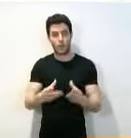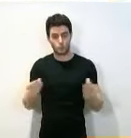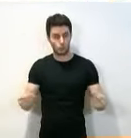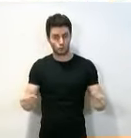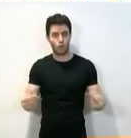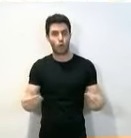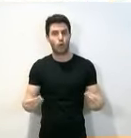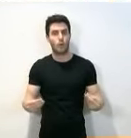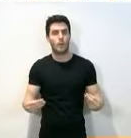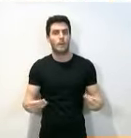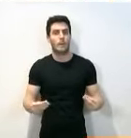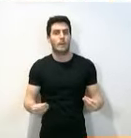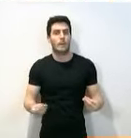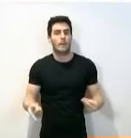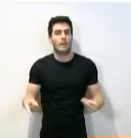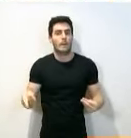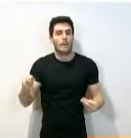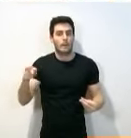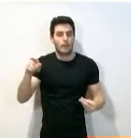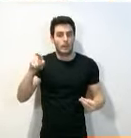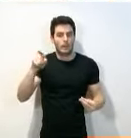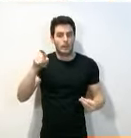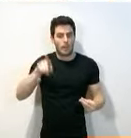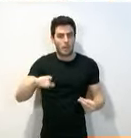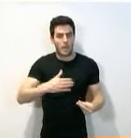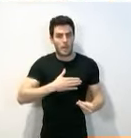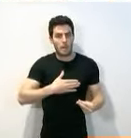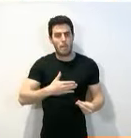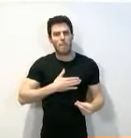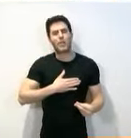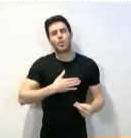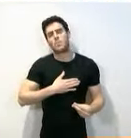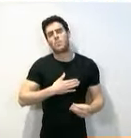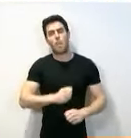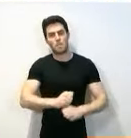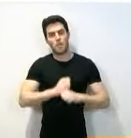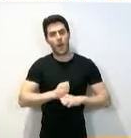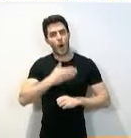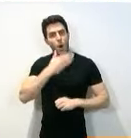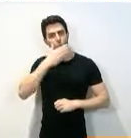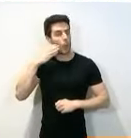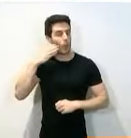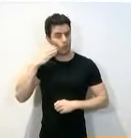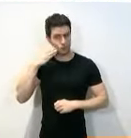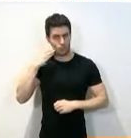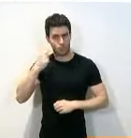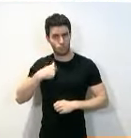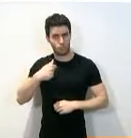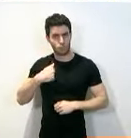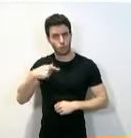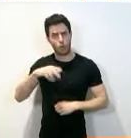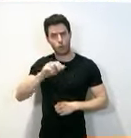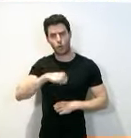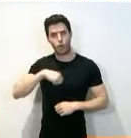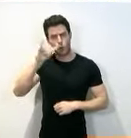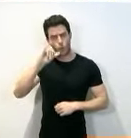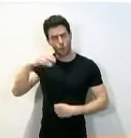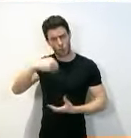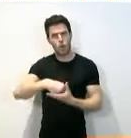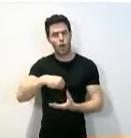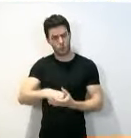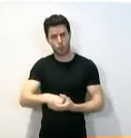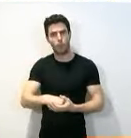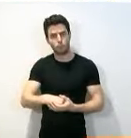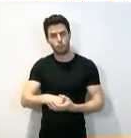pues me dio ese patriotismo, ¿no?, ese orgullo de pertenecer a esta tierra, a esta reivindicación de esta